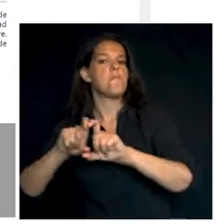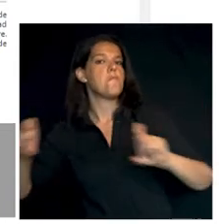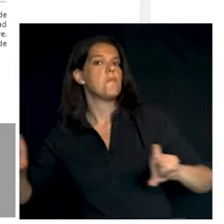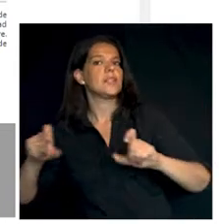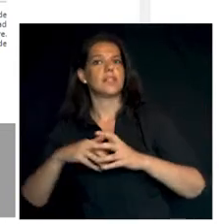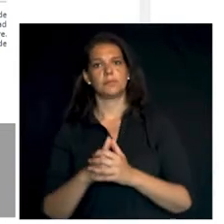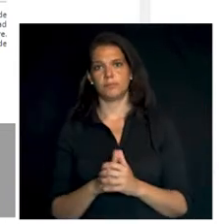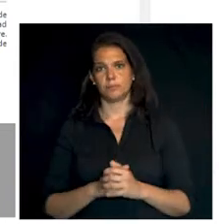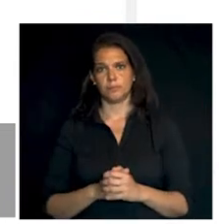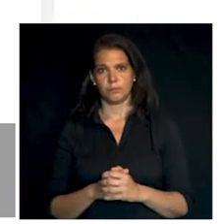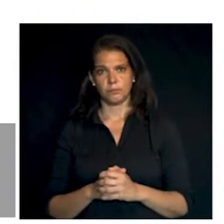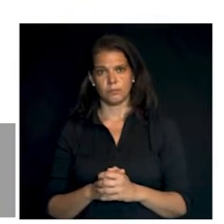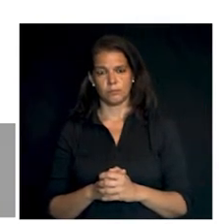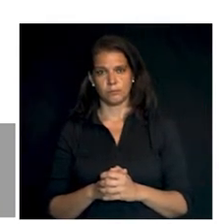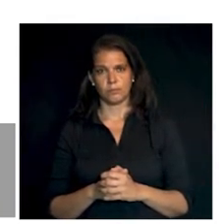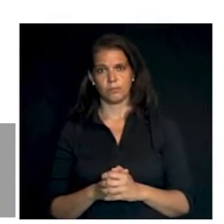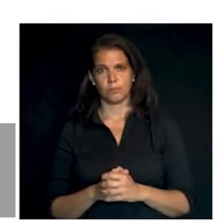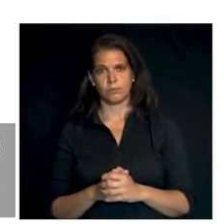jurídica.